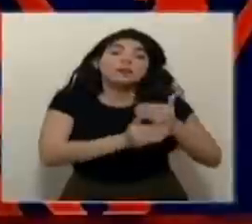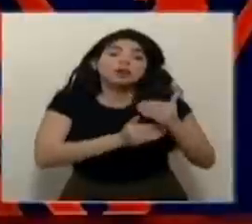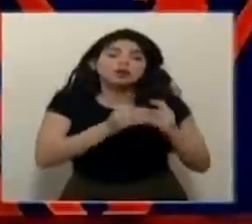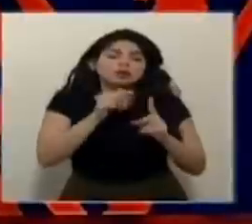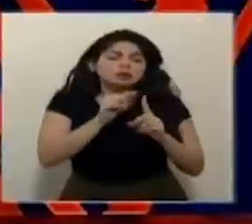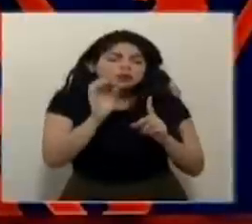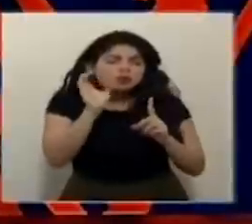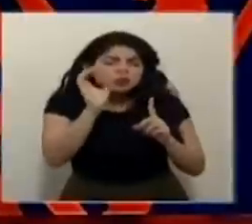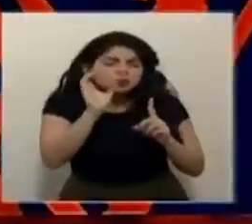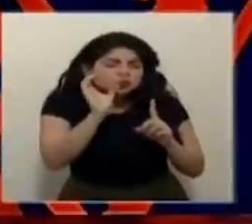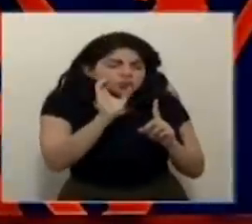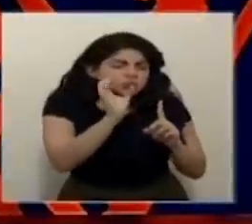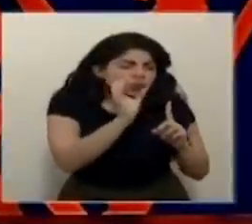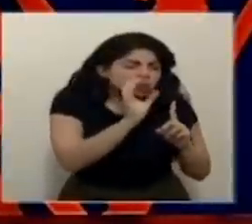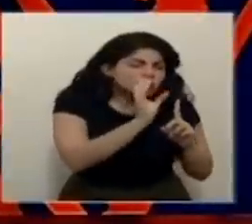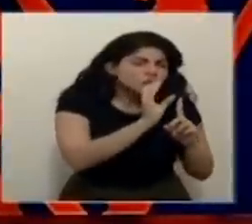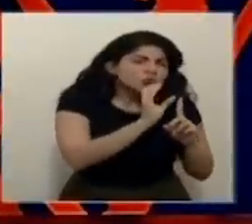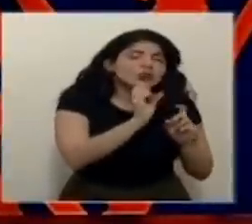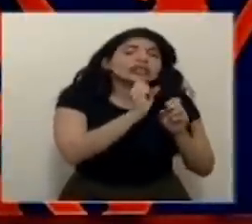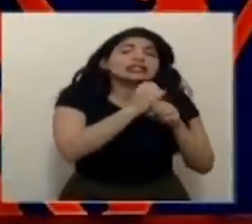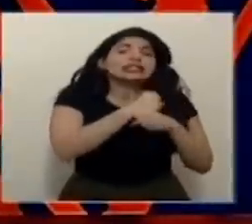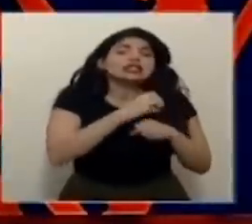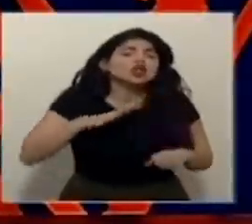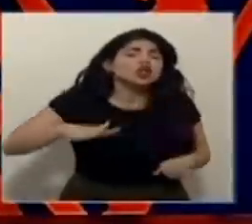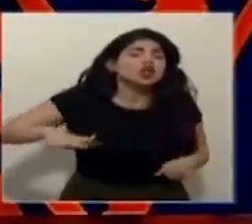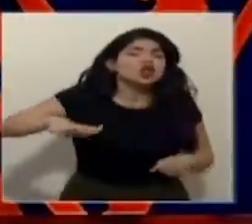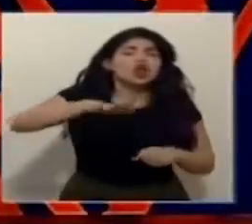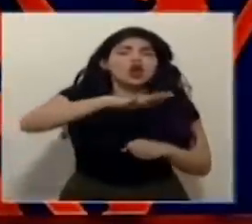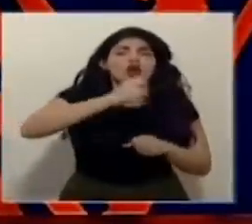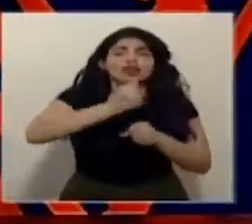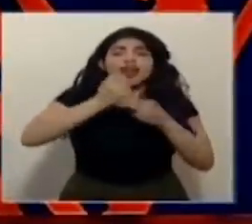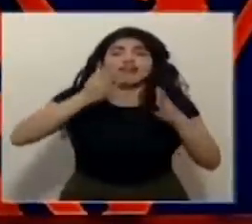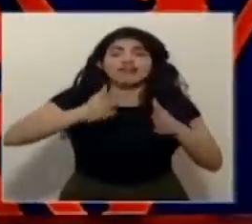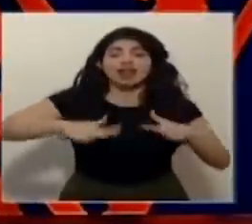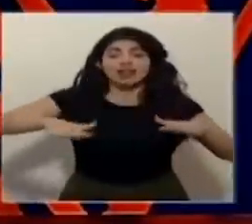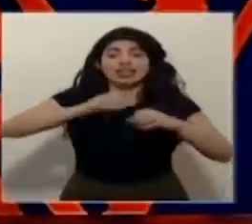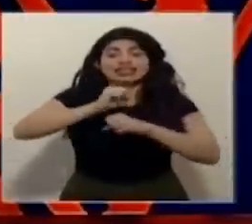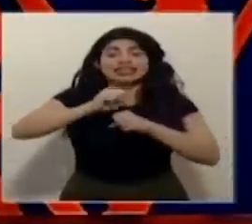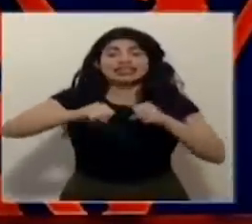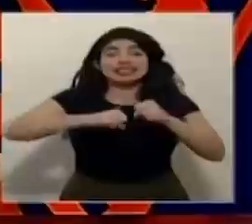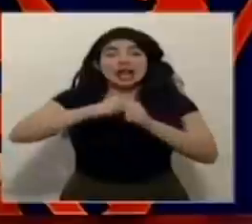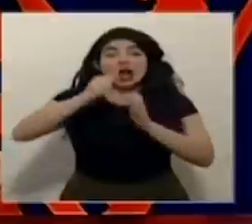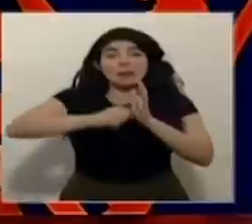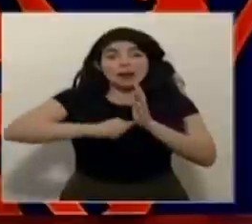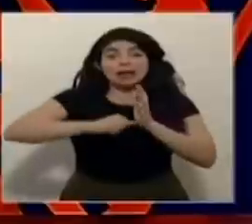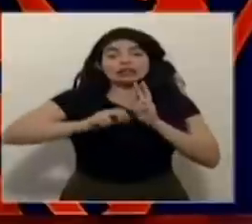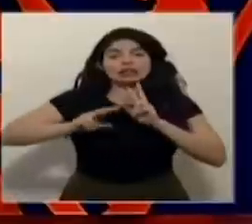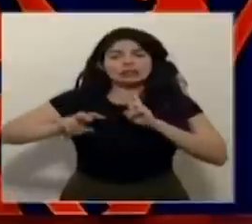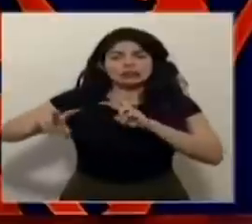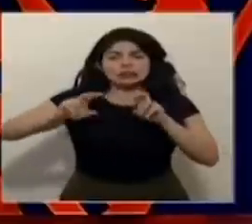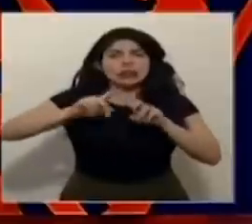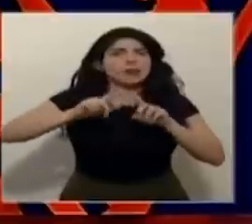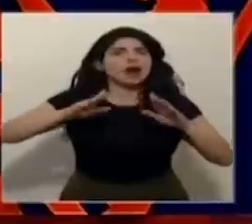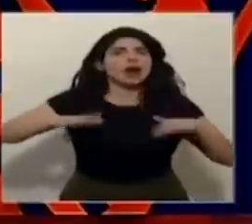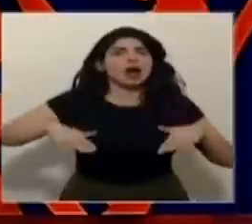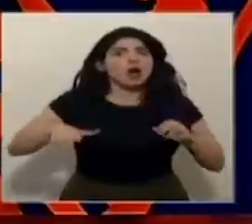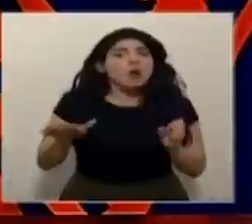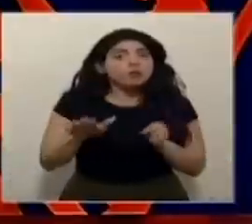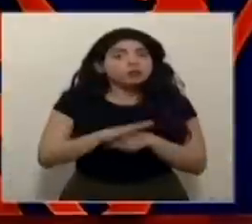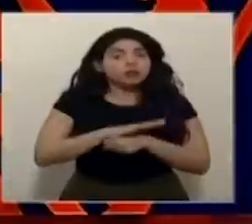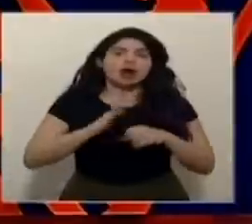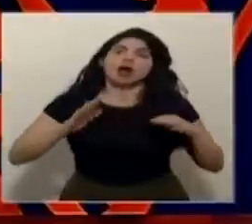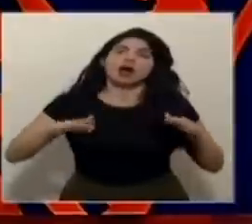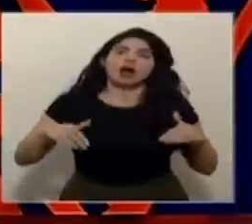epidemiológico, se decidió hacerle un tamizaje a todos los funcionarios de sala de operaciones. Todavía no se han tamizado todos,